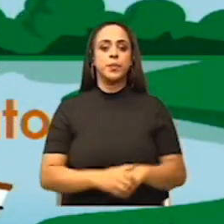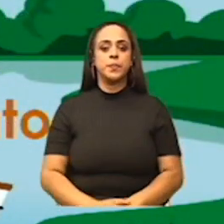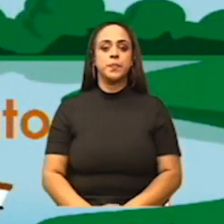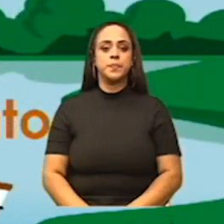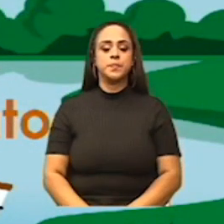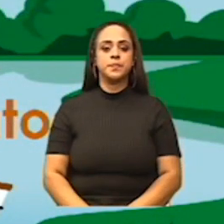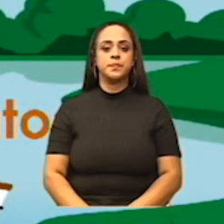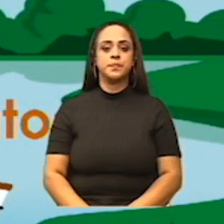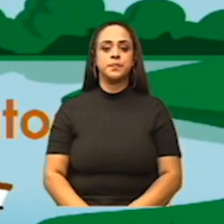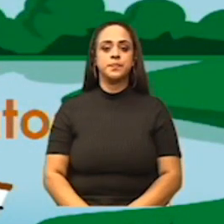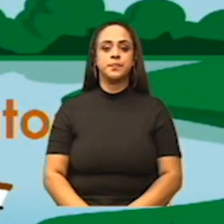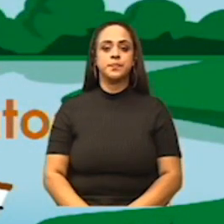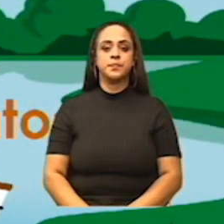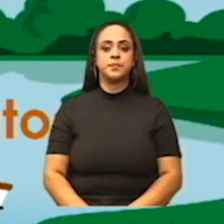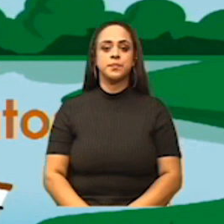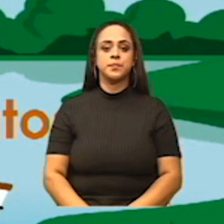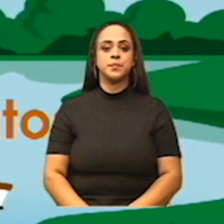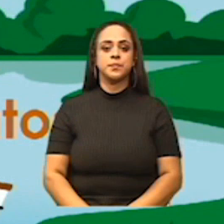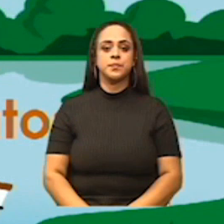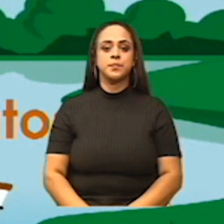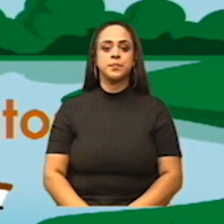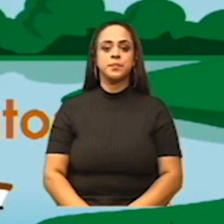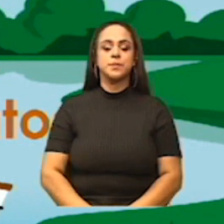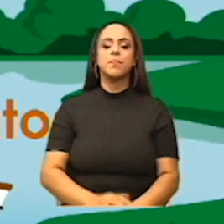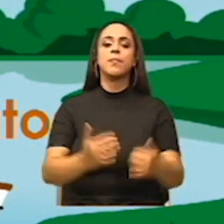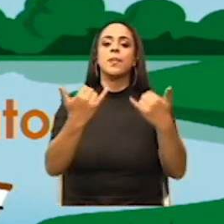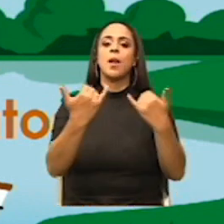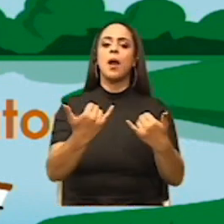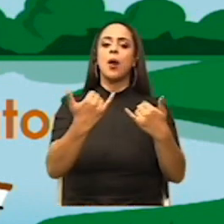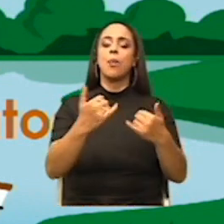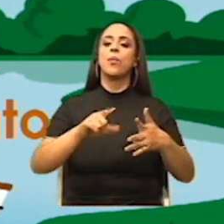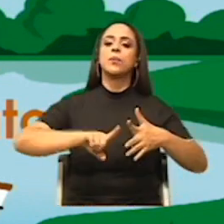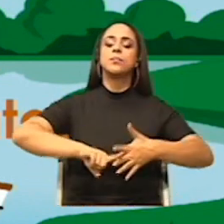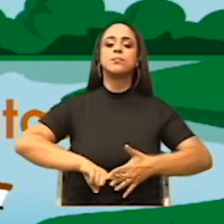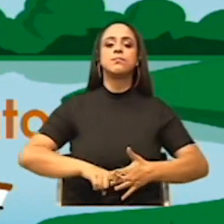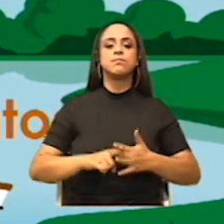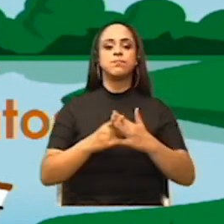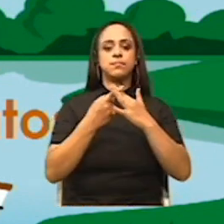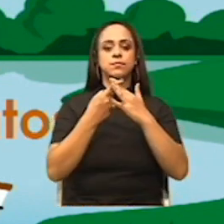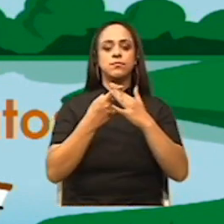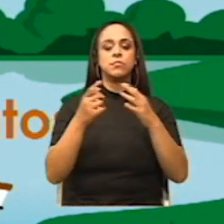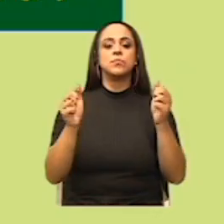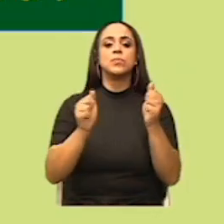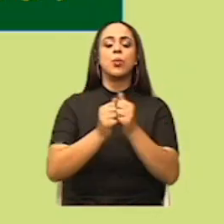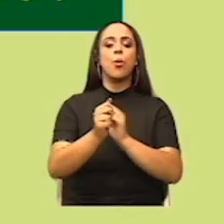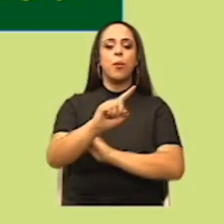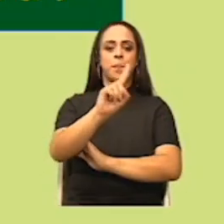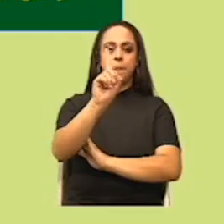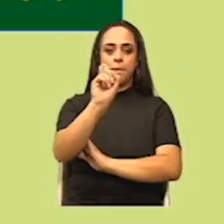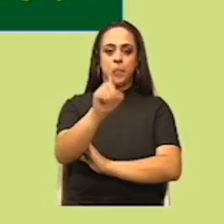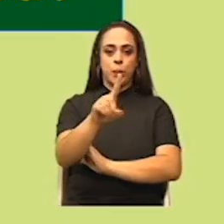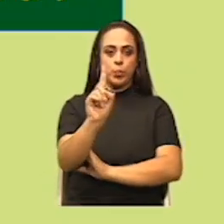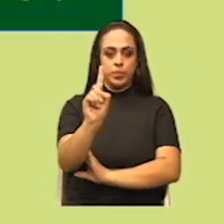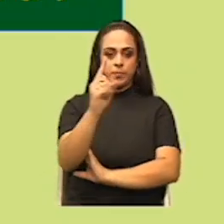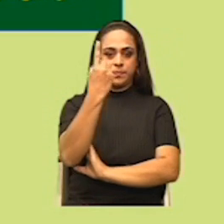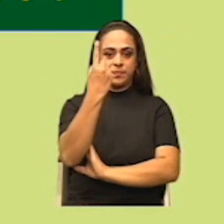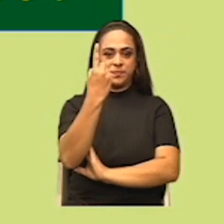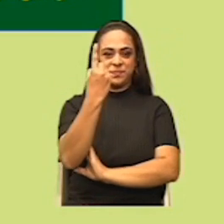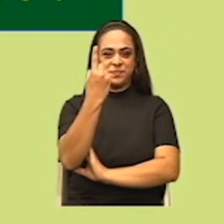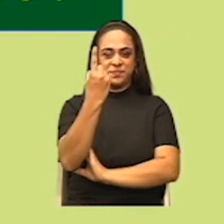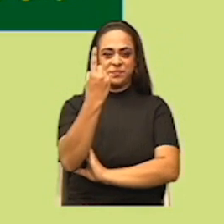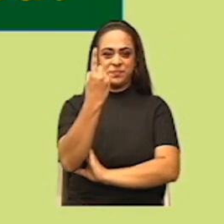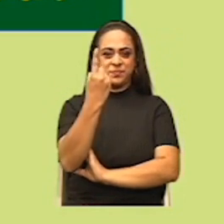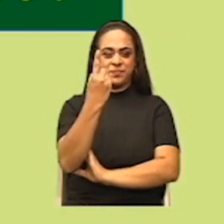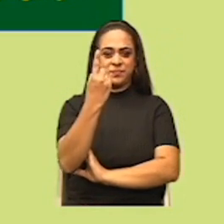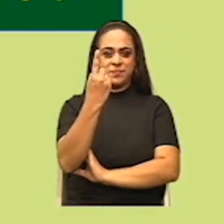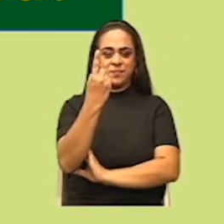Muy bien. Vamos a iniciar con la pregunta número uno. ¿Qué estudia